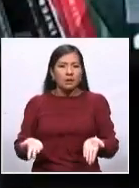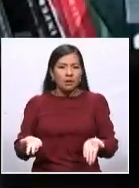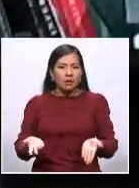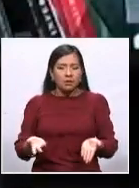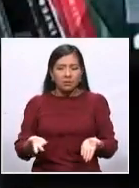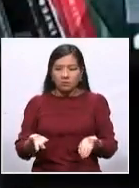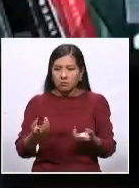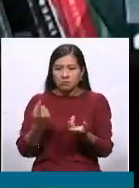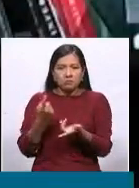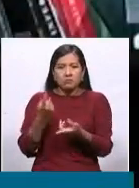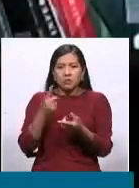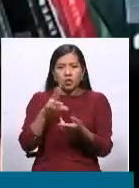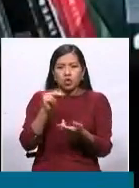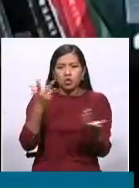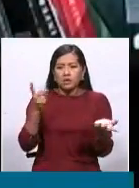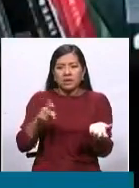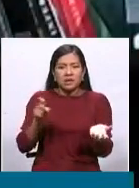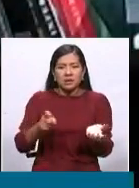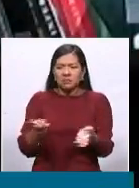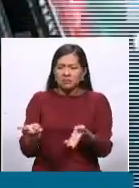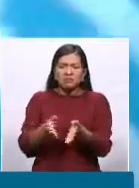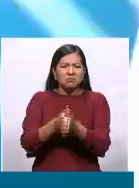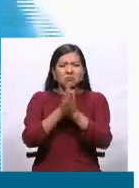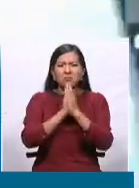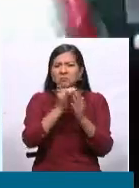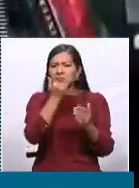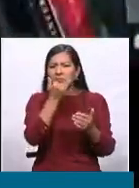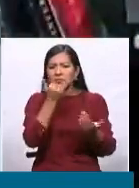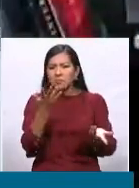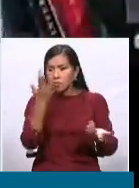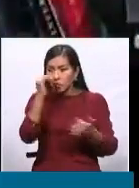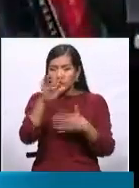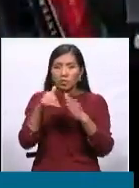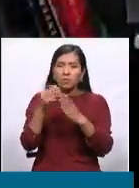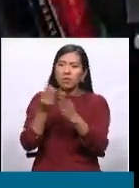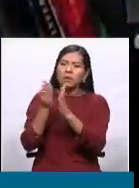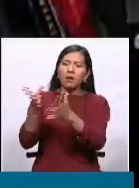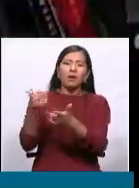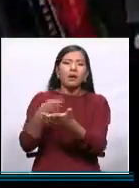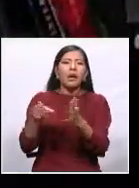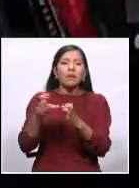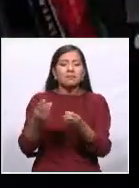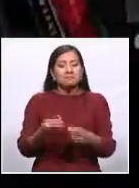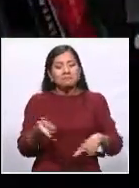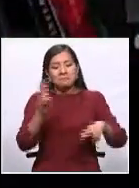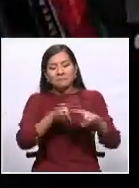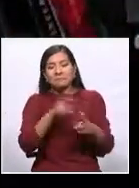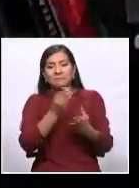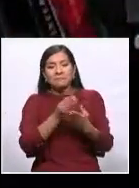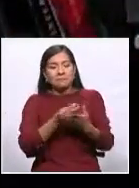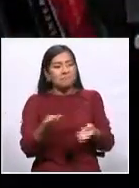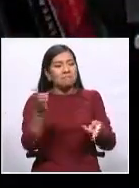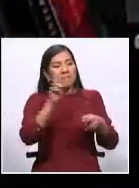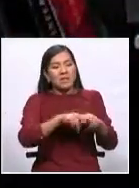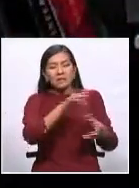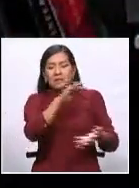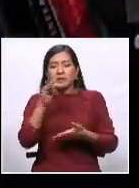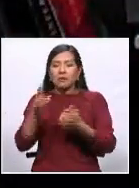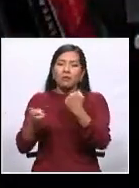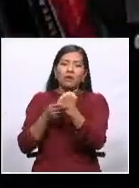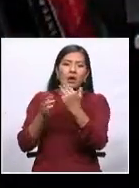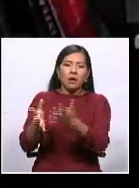Pero, sin embargo, vemos de que más bien los saldos de caja y bancos en relación a gestiones pasadas incluso se está